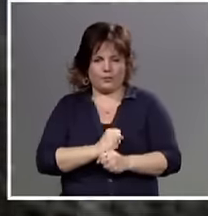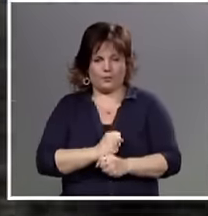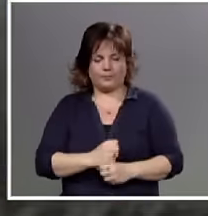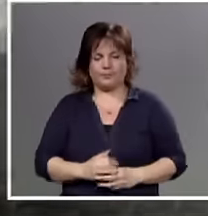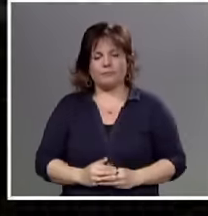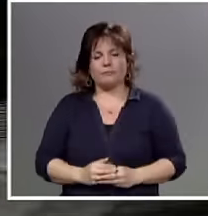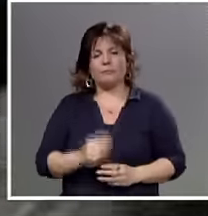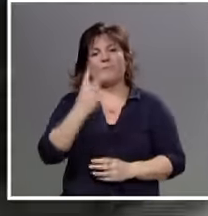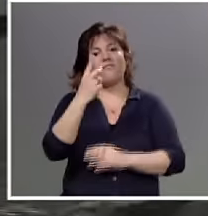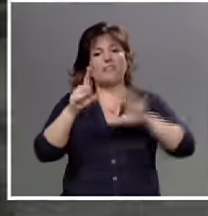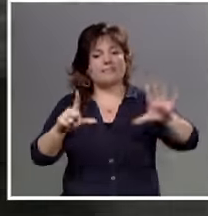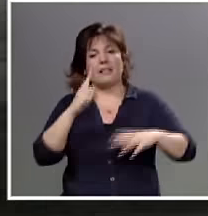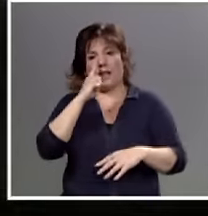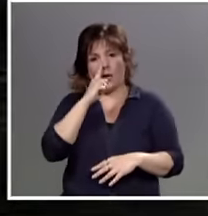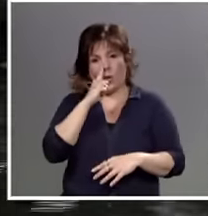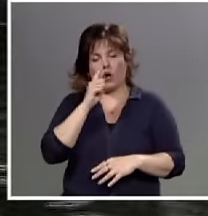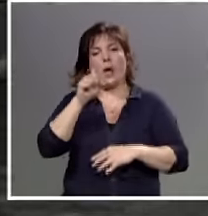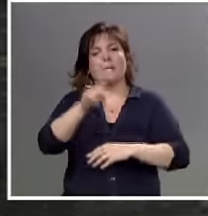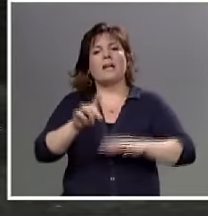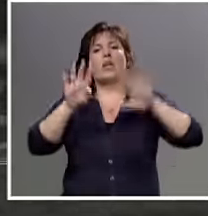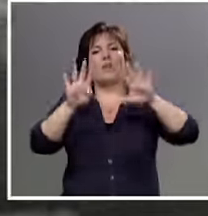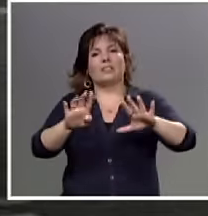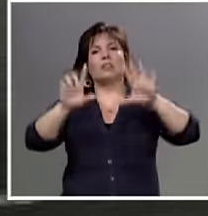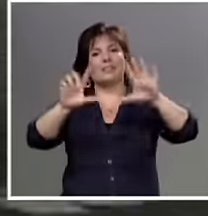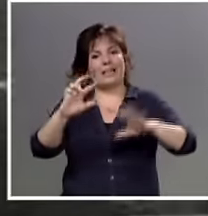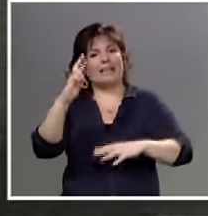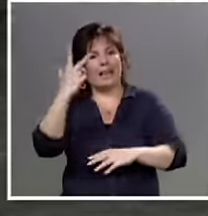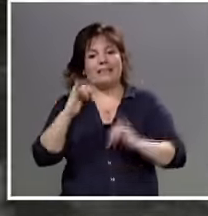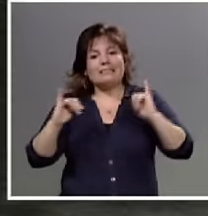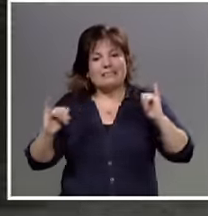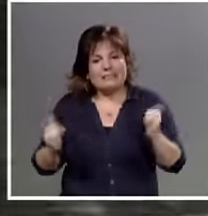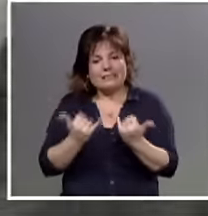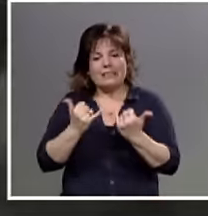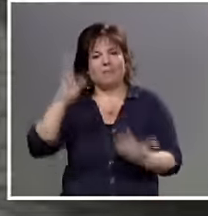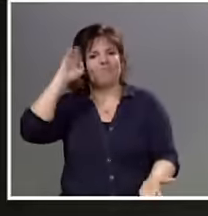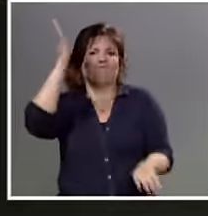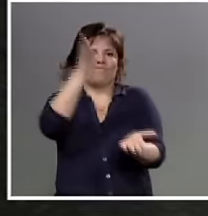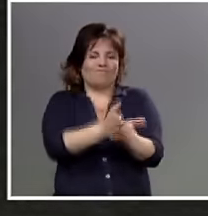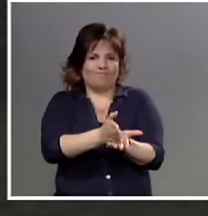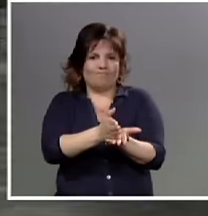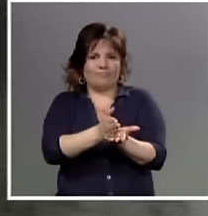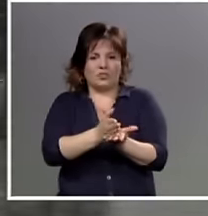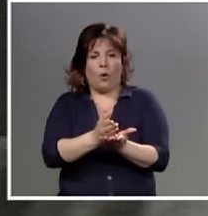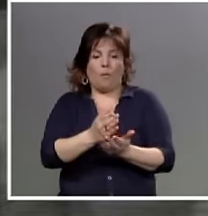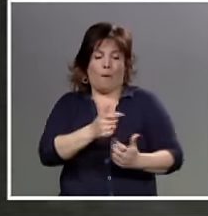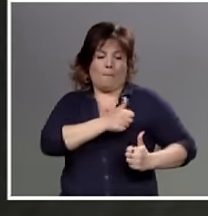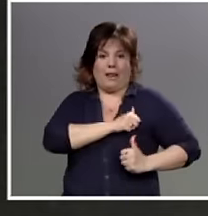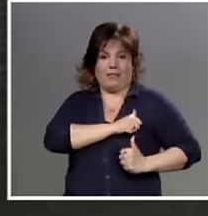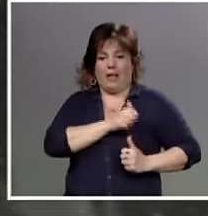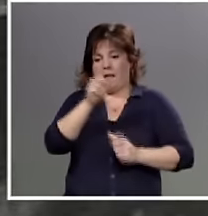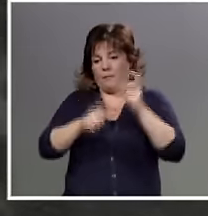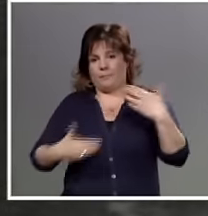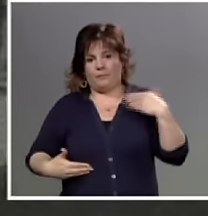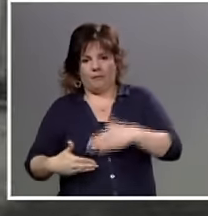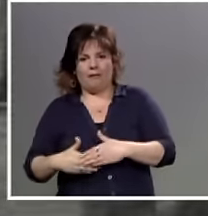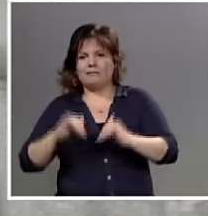El 27 de junio de 1973 se concreta el golpe de Estado cívico-militar que arrasa con